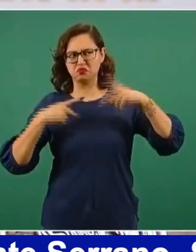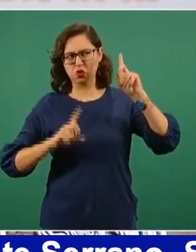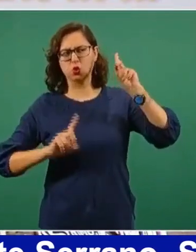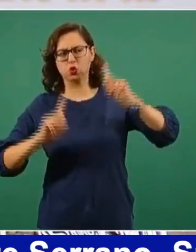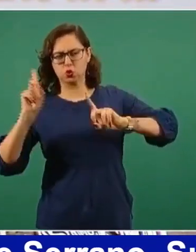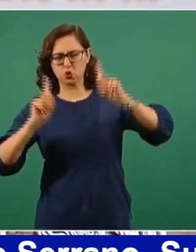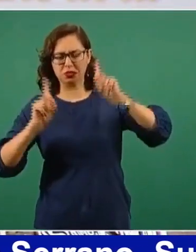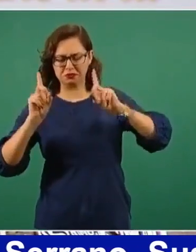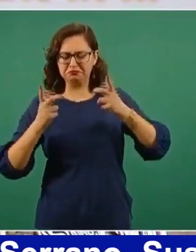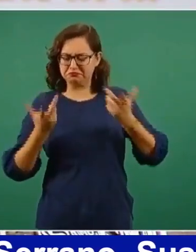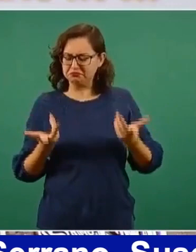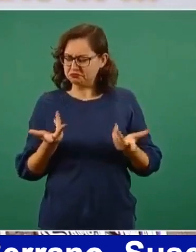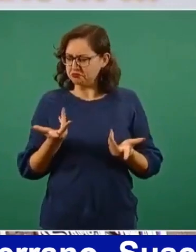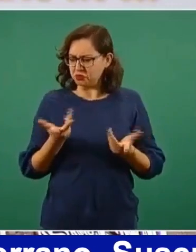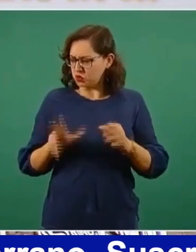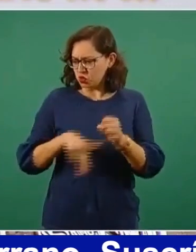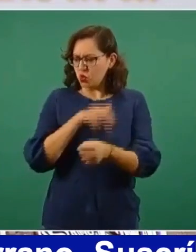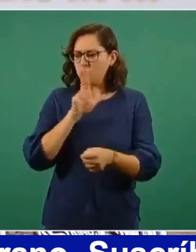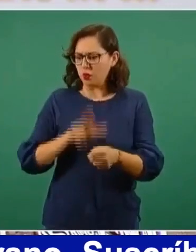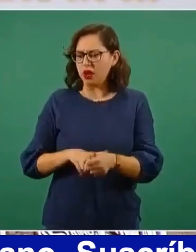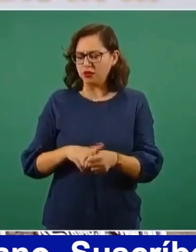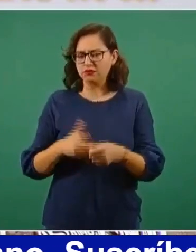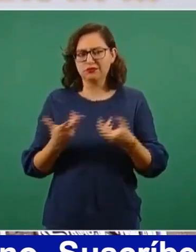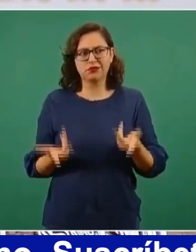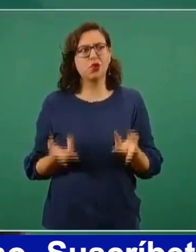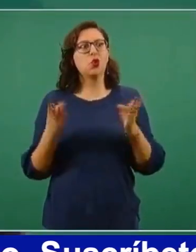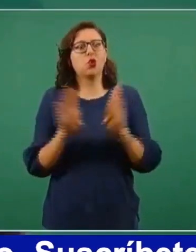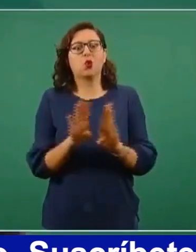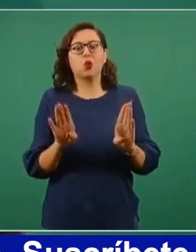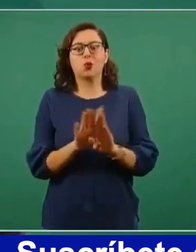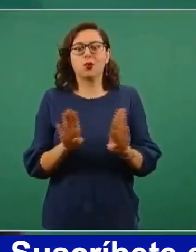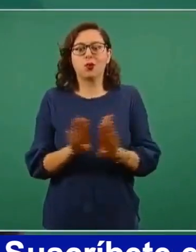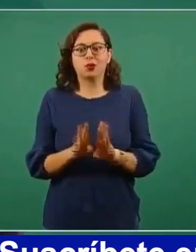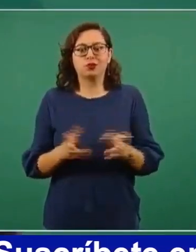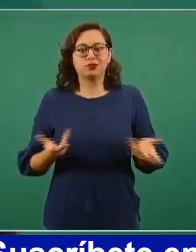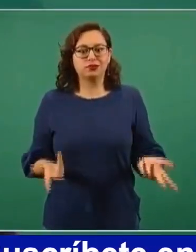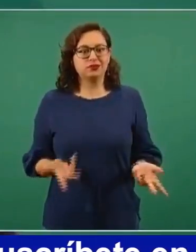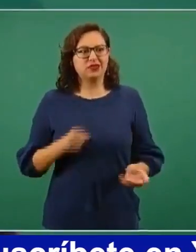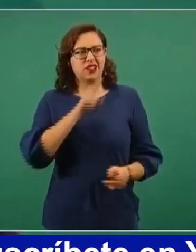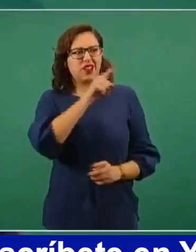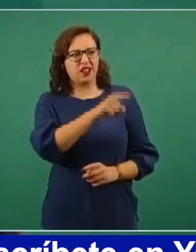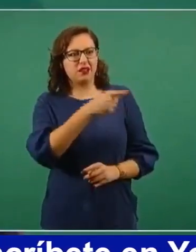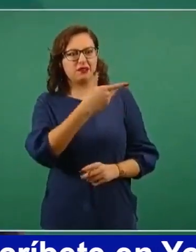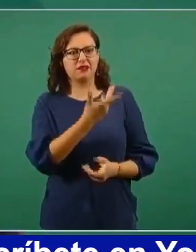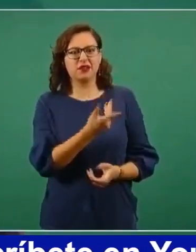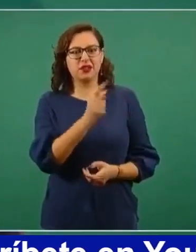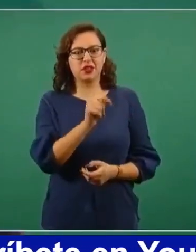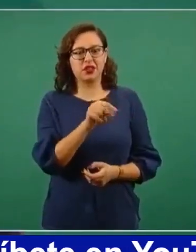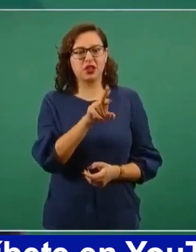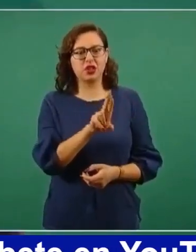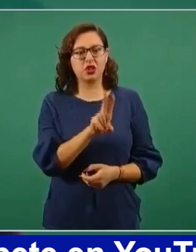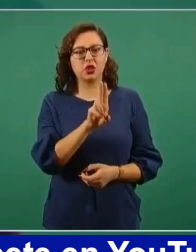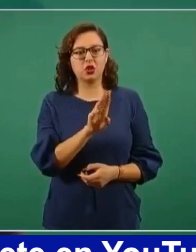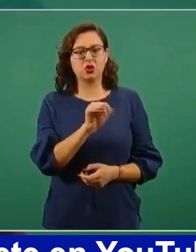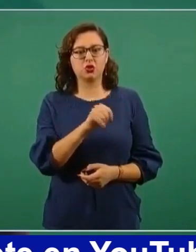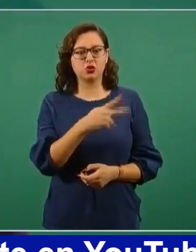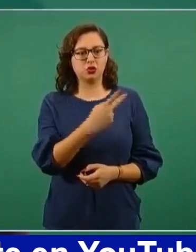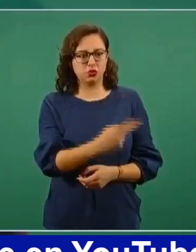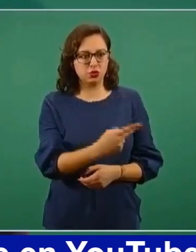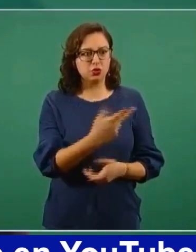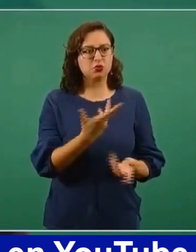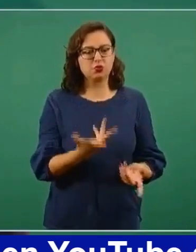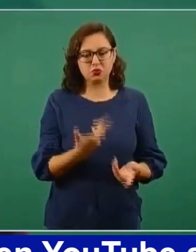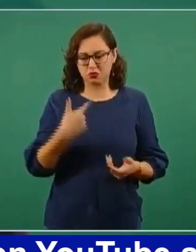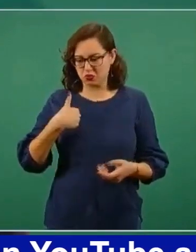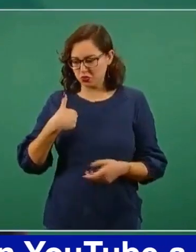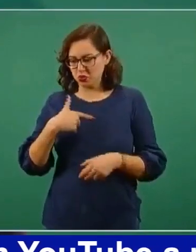¿cómo fue que se dio esta relación respetuosa y buena